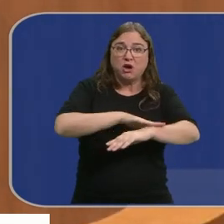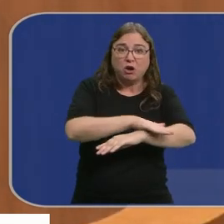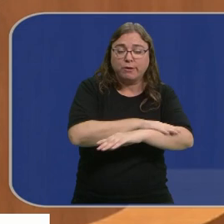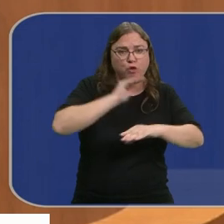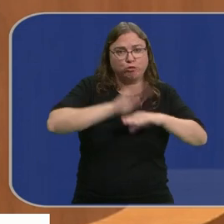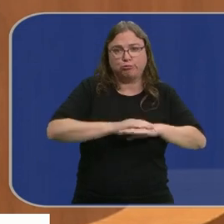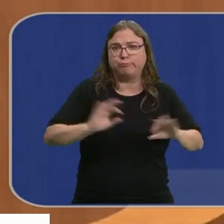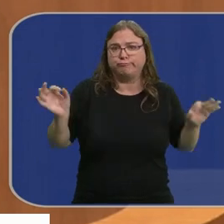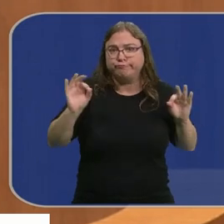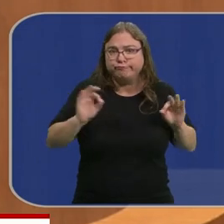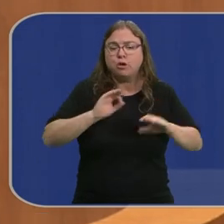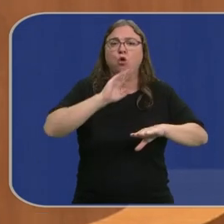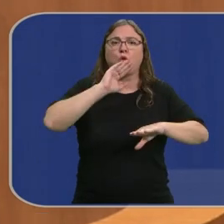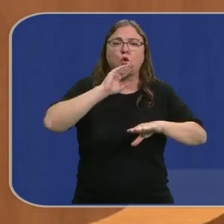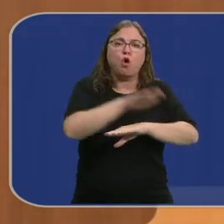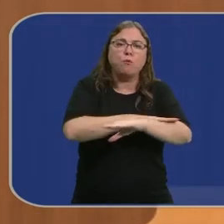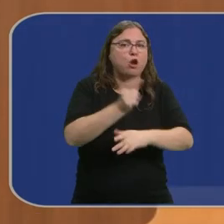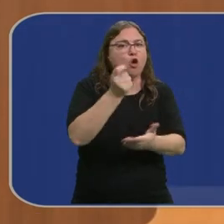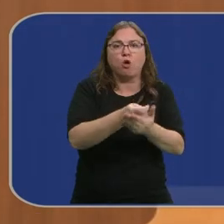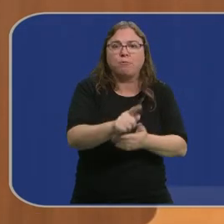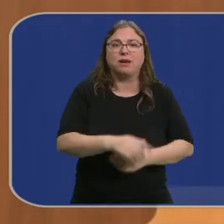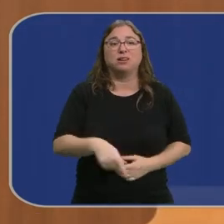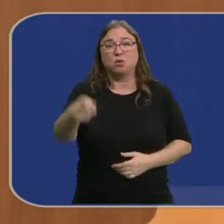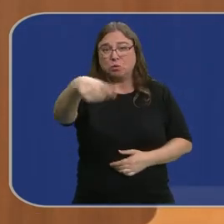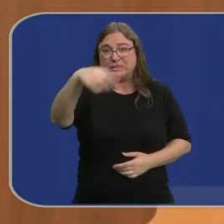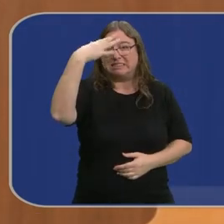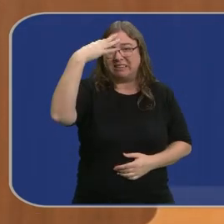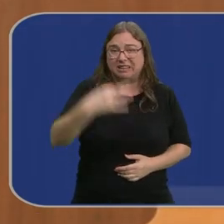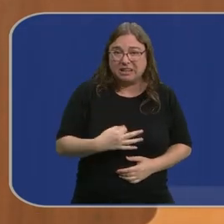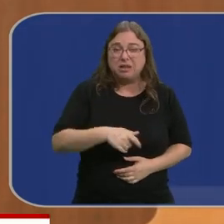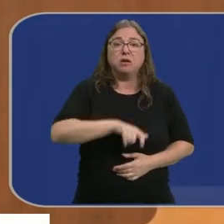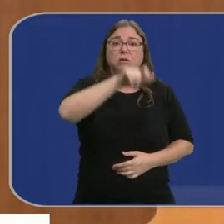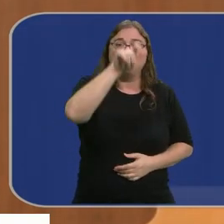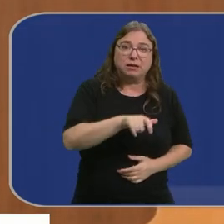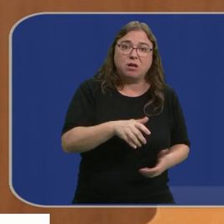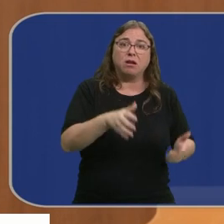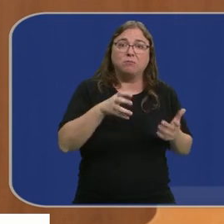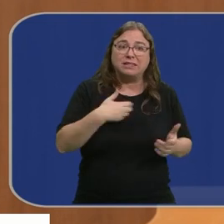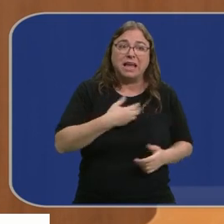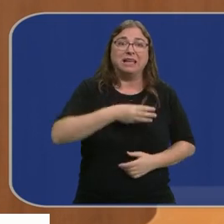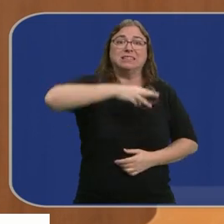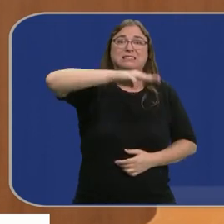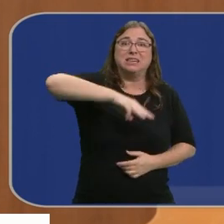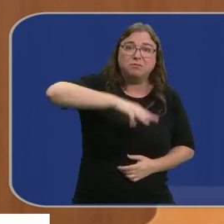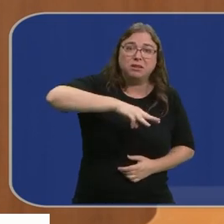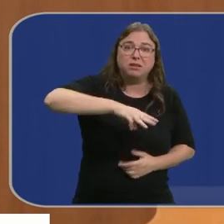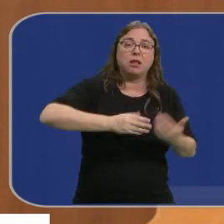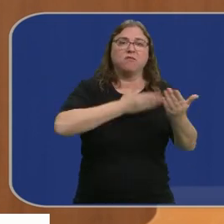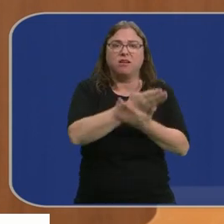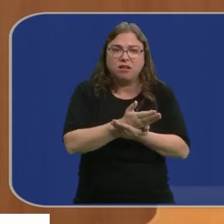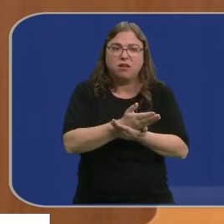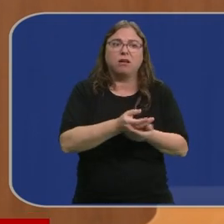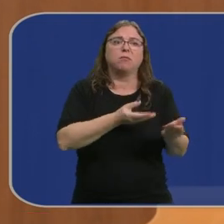que no cumpla, un Gobierno que no pague. ¿Ustedes se creen que una persona, un beneficiario, cada tres meses tiene que